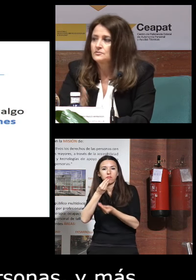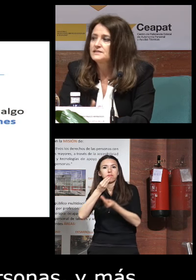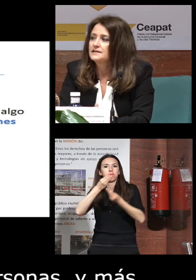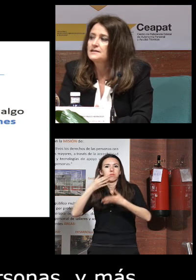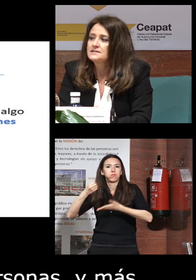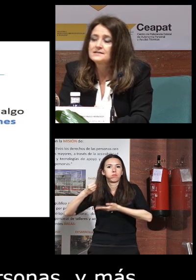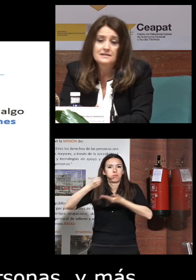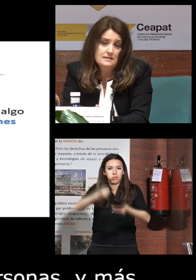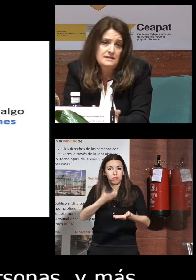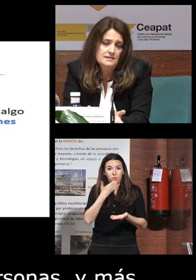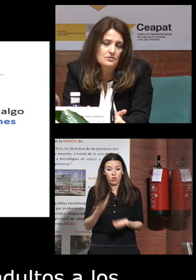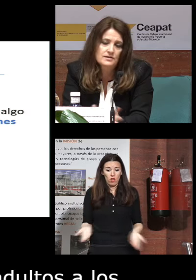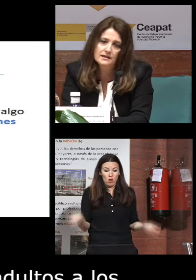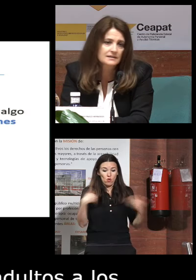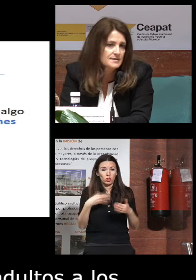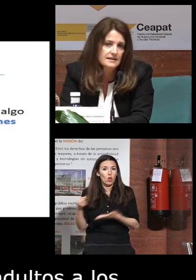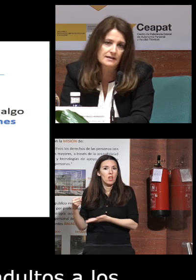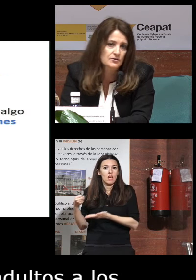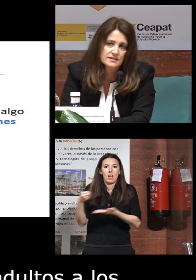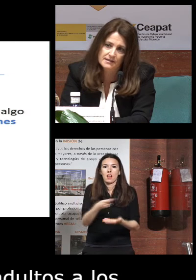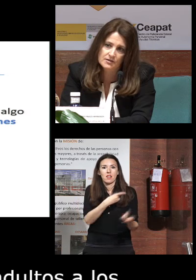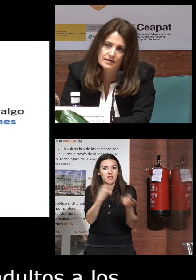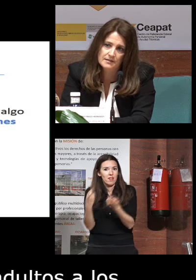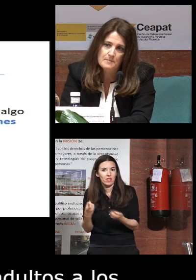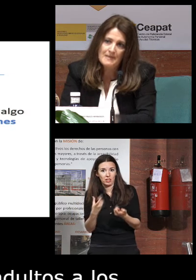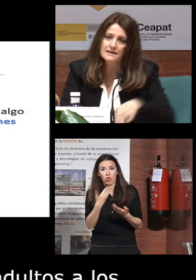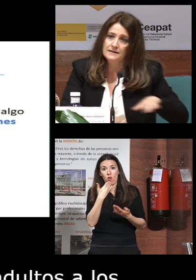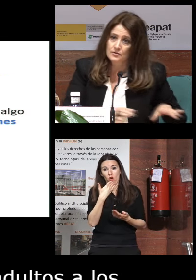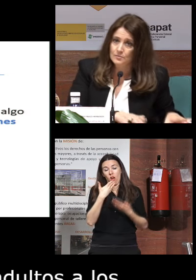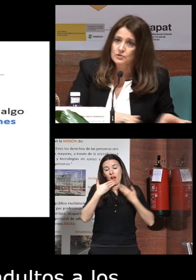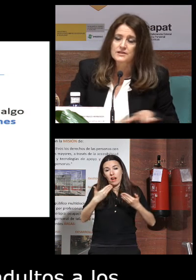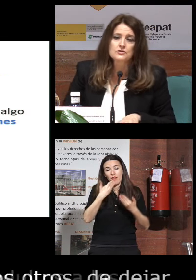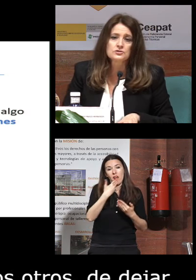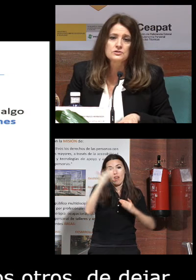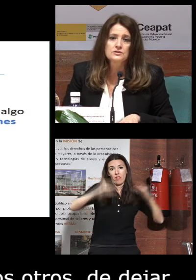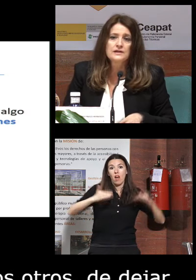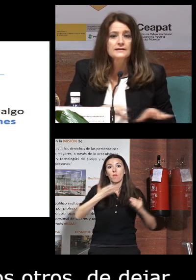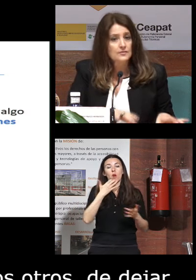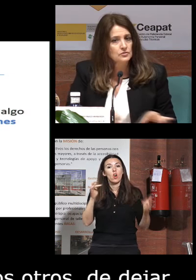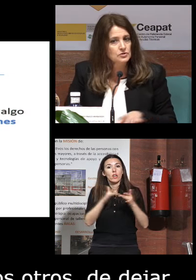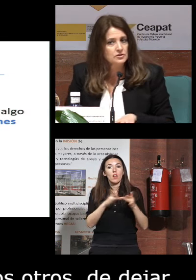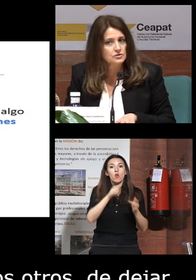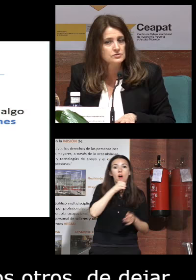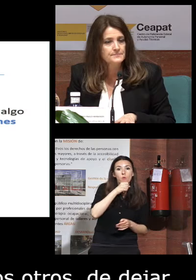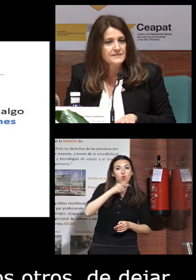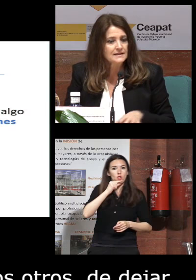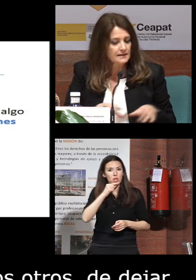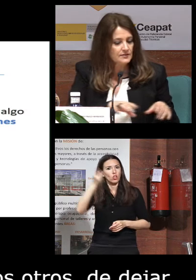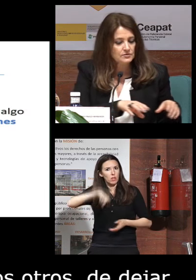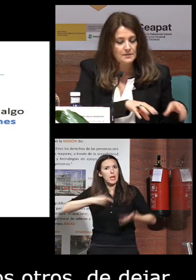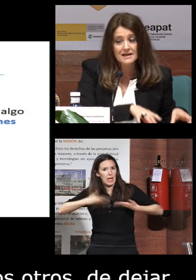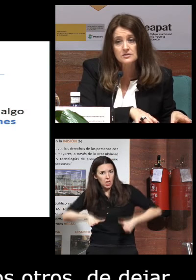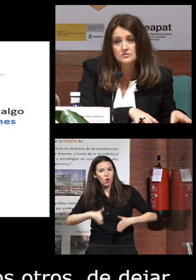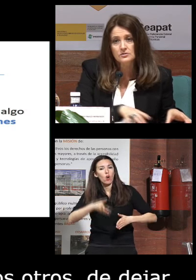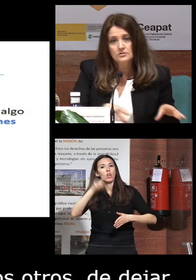uno ya no esté aquí se desarrolla a través de la relación intergeneracional en la relación abuelos-nietos en la relación con los hijos en la